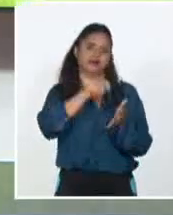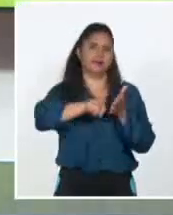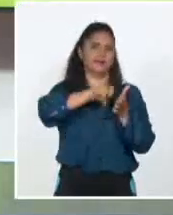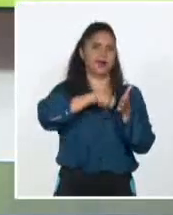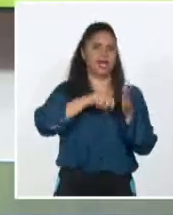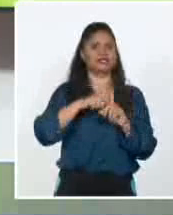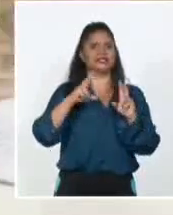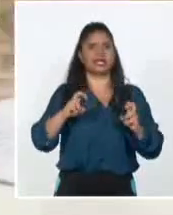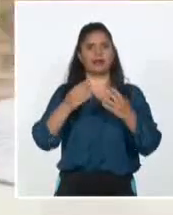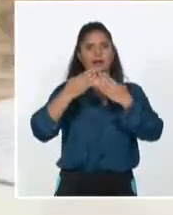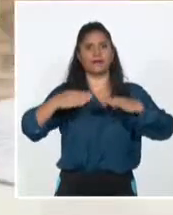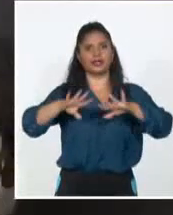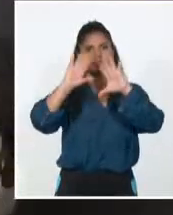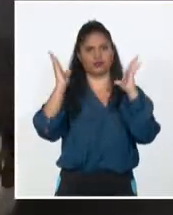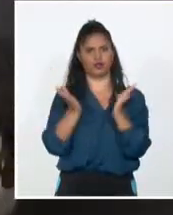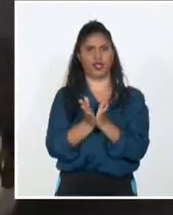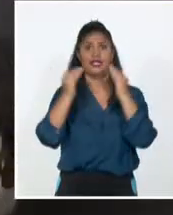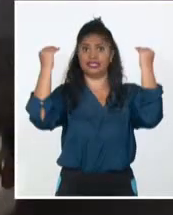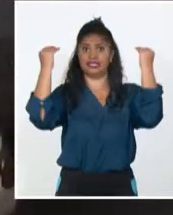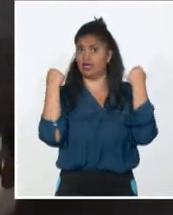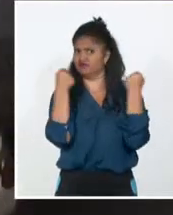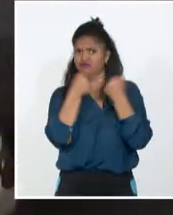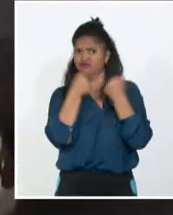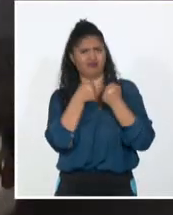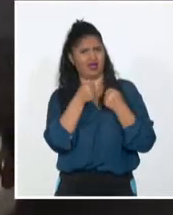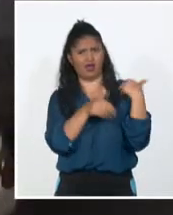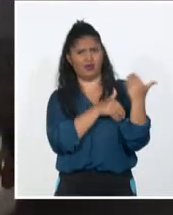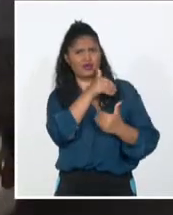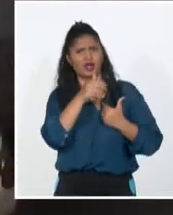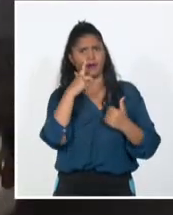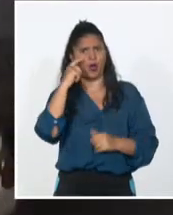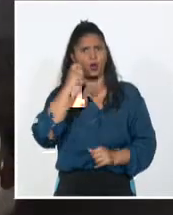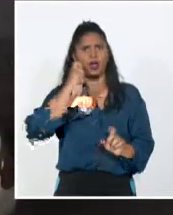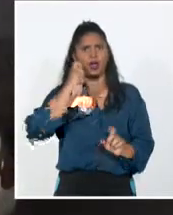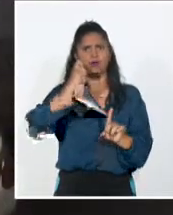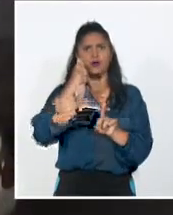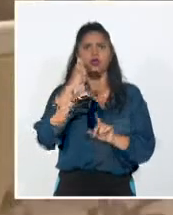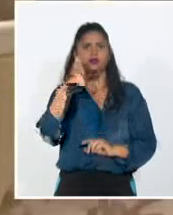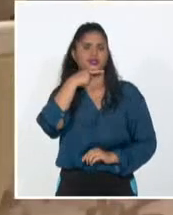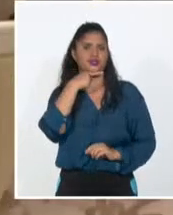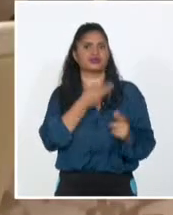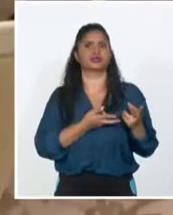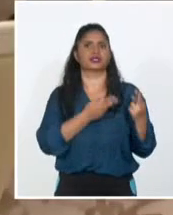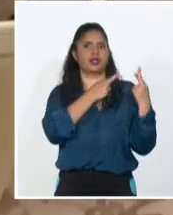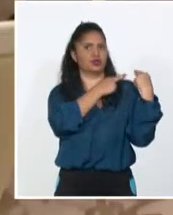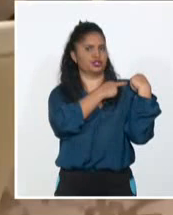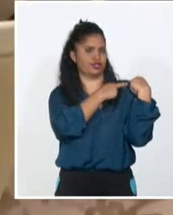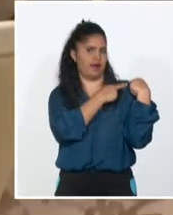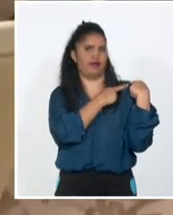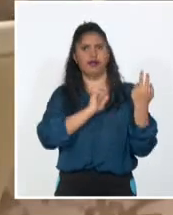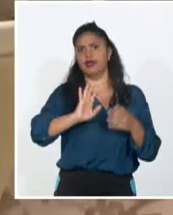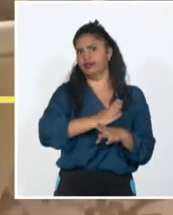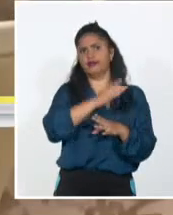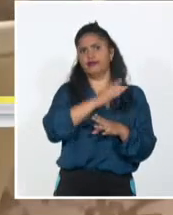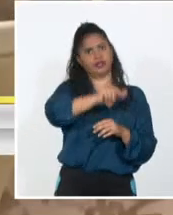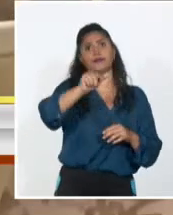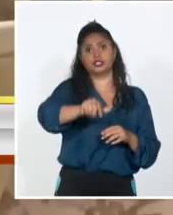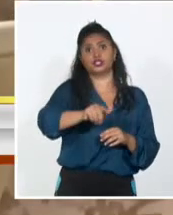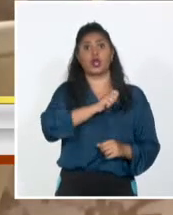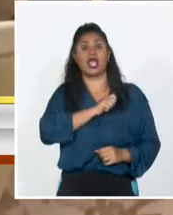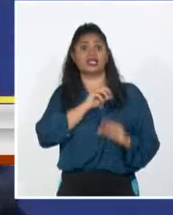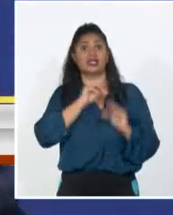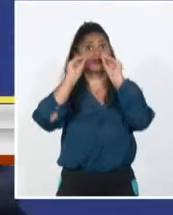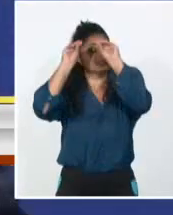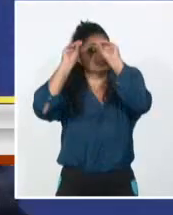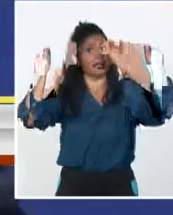conflicto Ucrania-Rusia. La conferencia es organizada por la cátedra Enrique Macaya y el colectivo Un Llamado por la Paz Mundial que hace